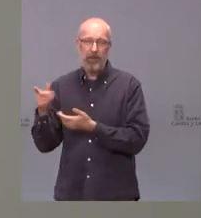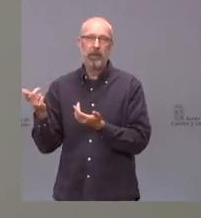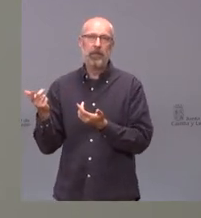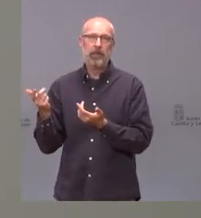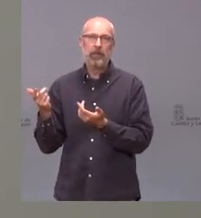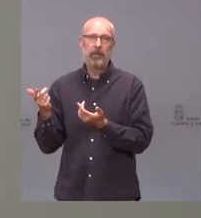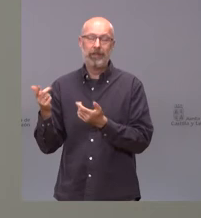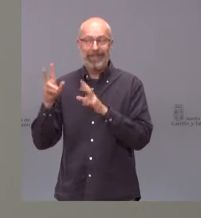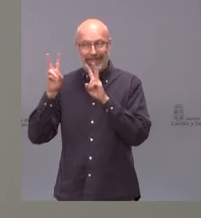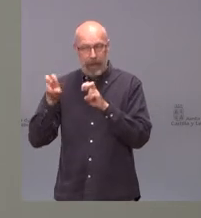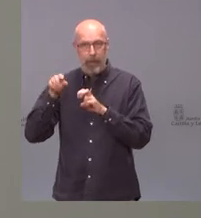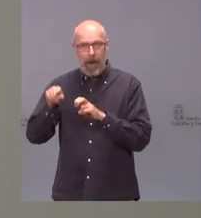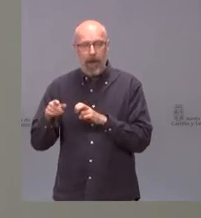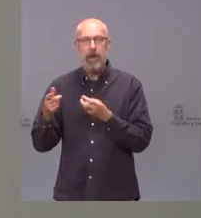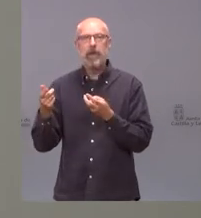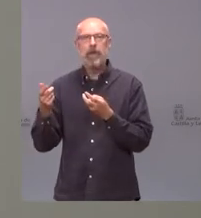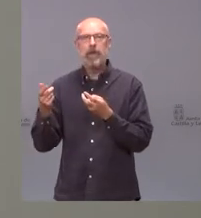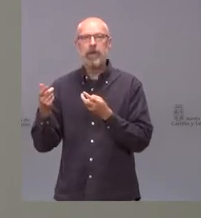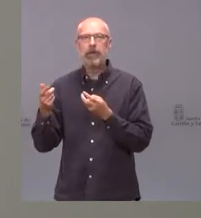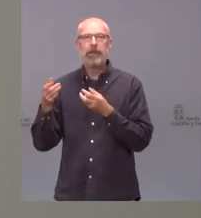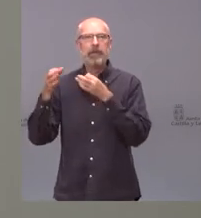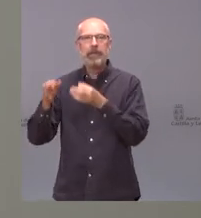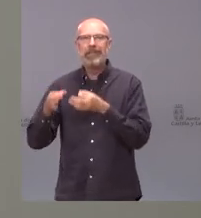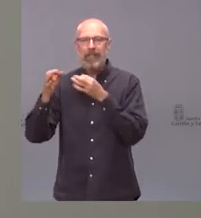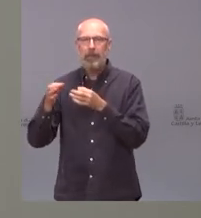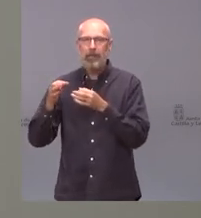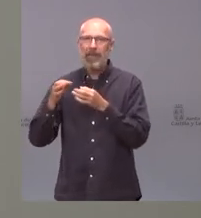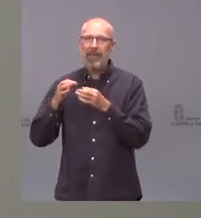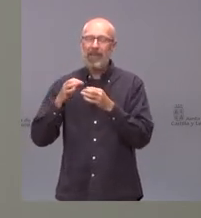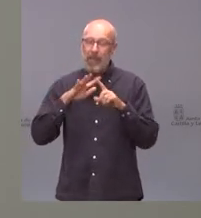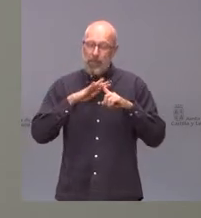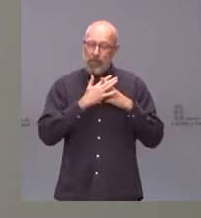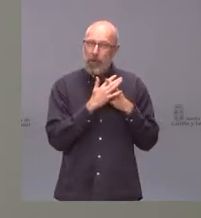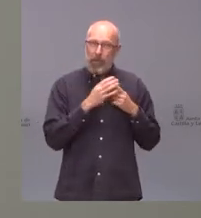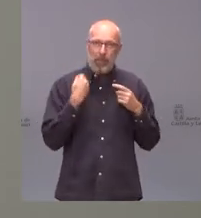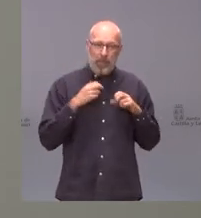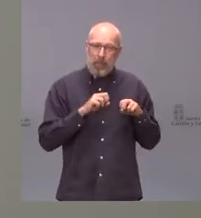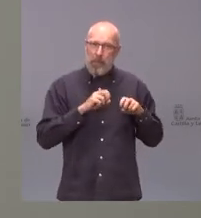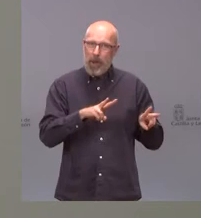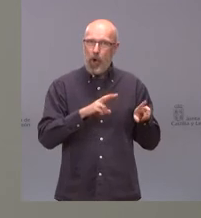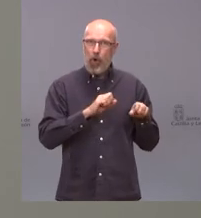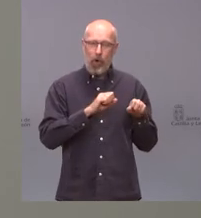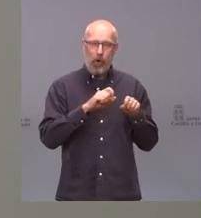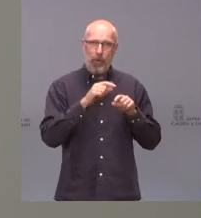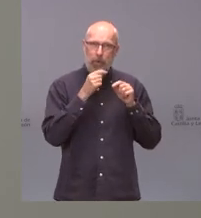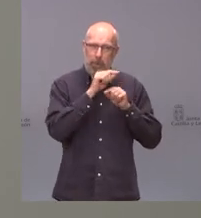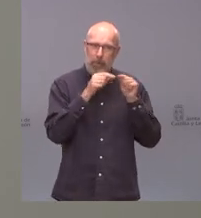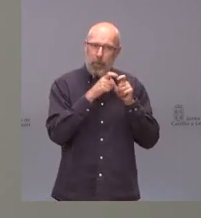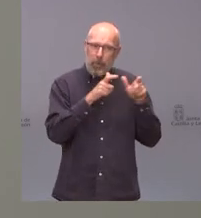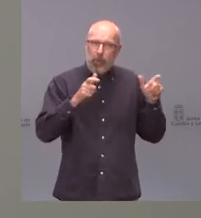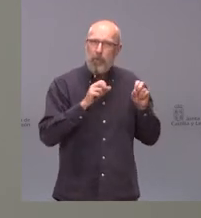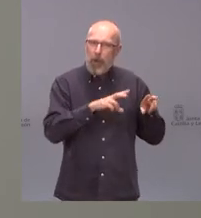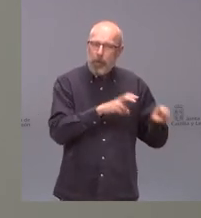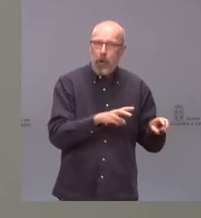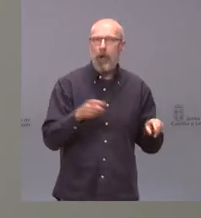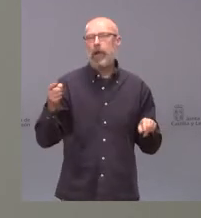con este tema en el peor momento de la pandemia también se puso de perfil para aprovecharlo